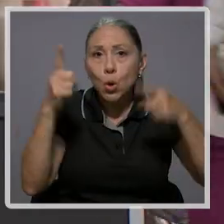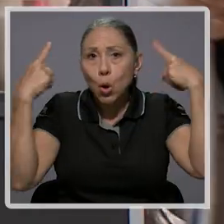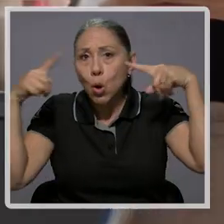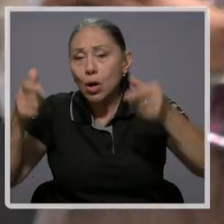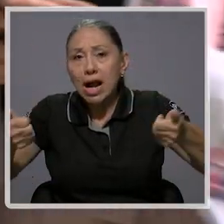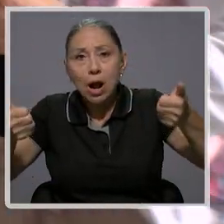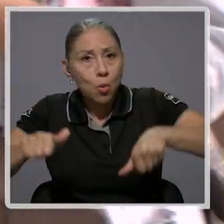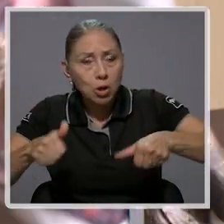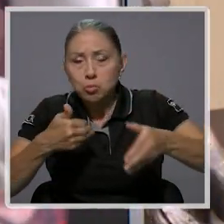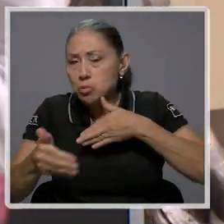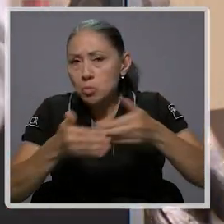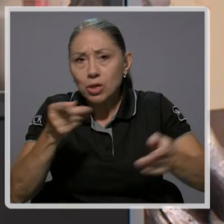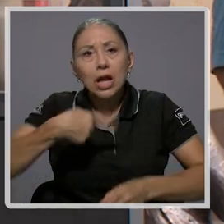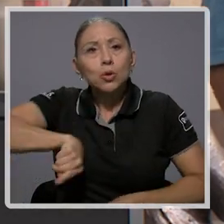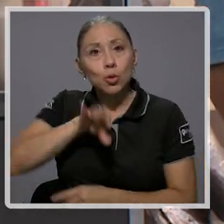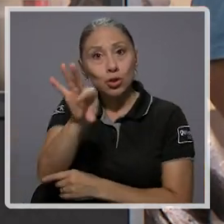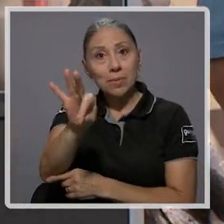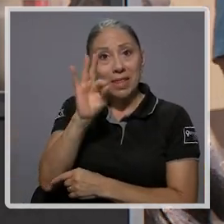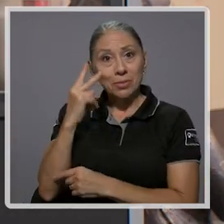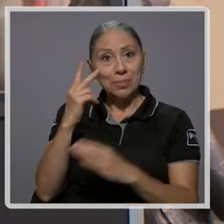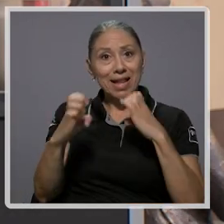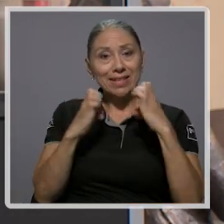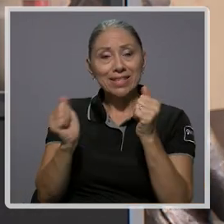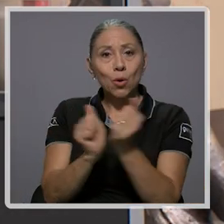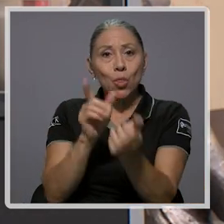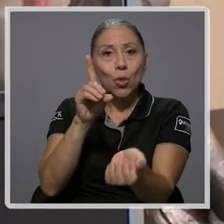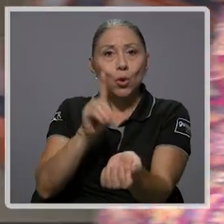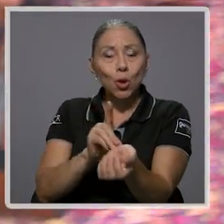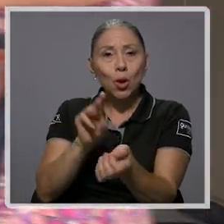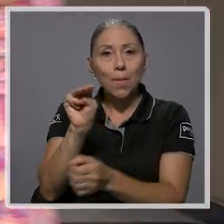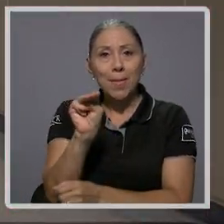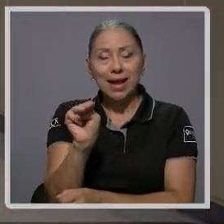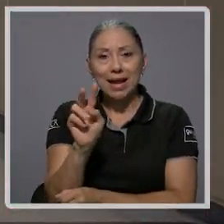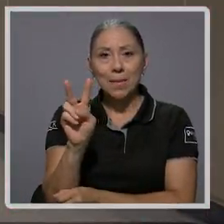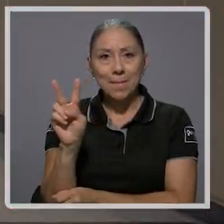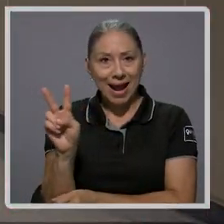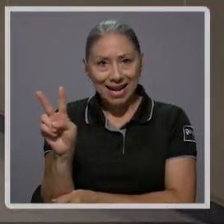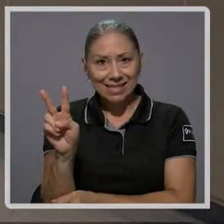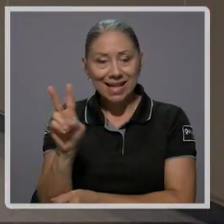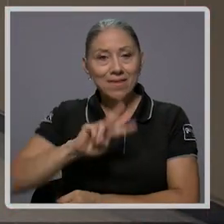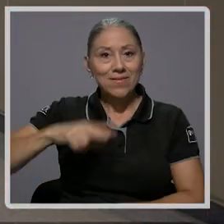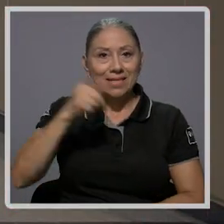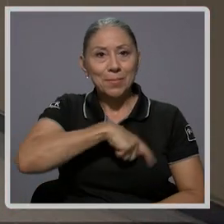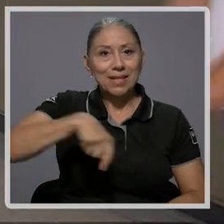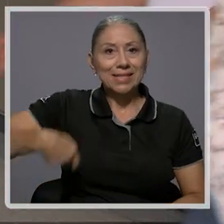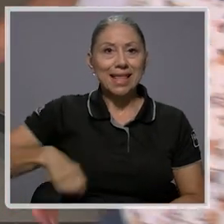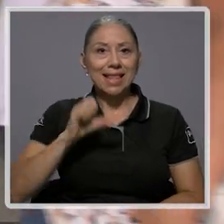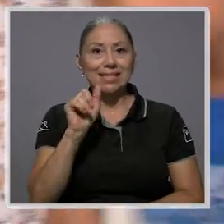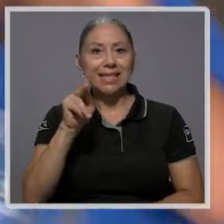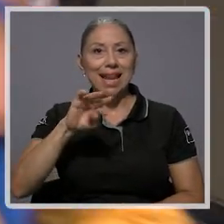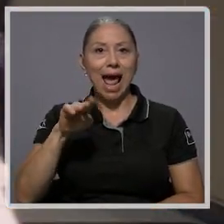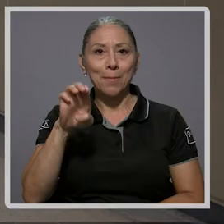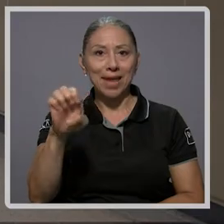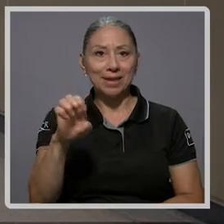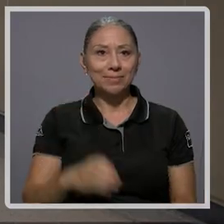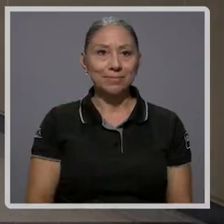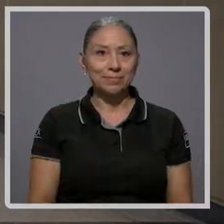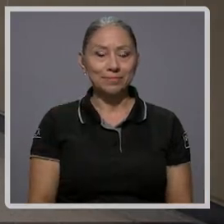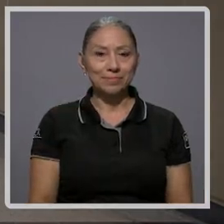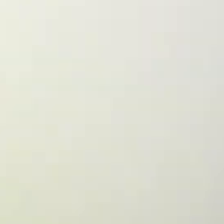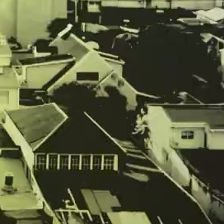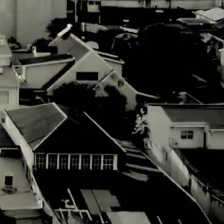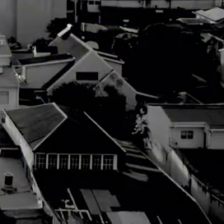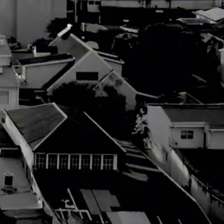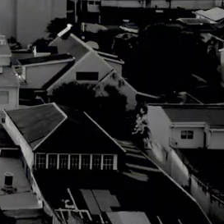a un acuerdo o no, invitamos a ver esta entrevista con el doctor Michael Vargas, vicepresidente de